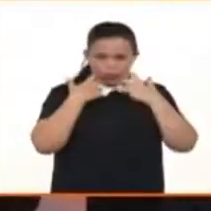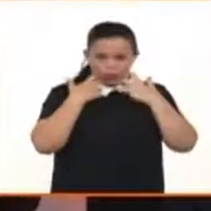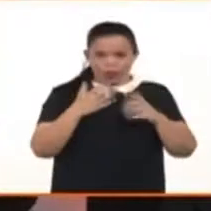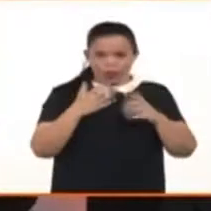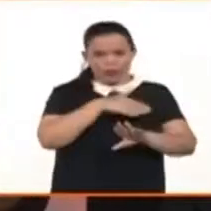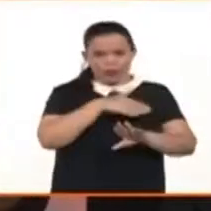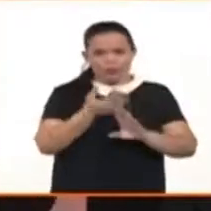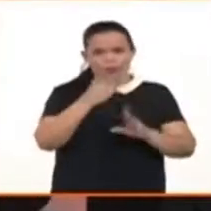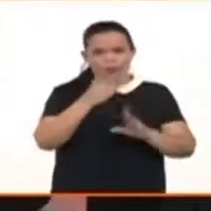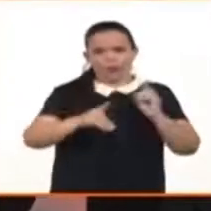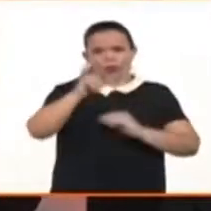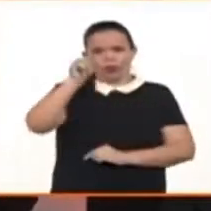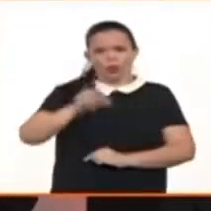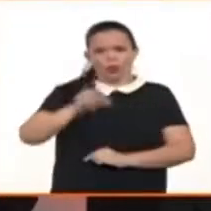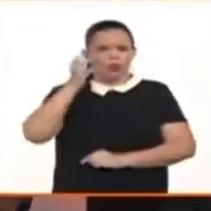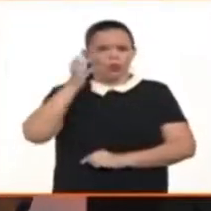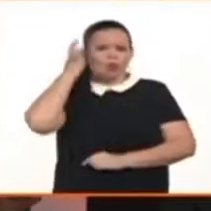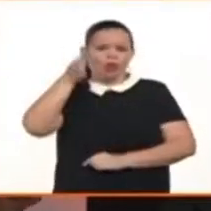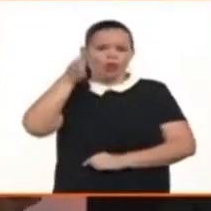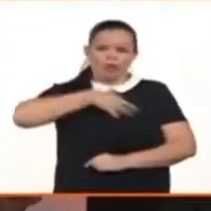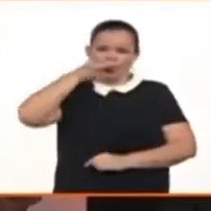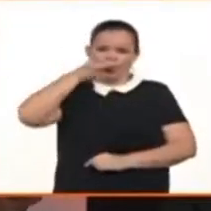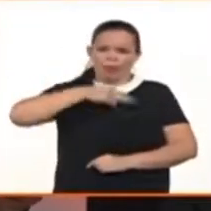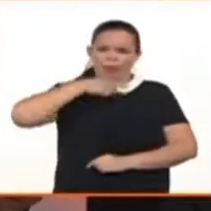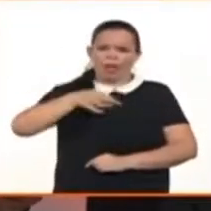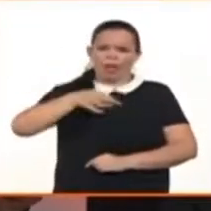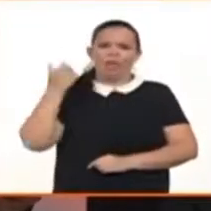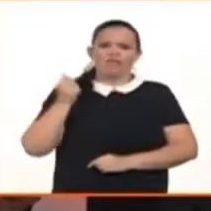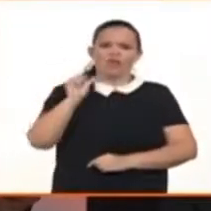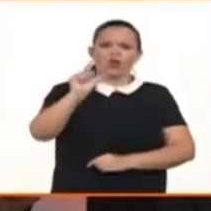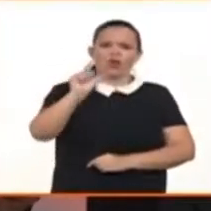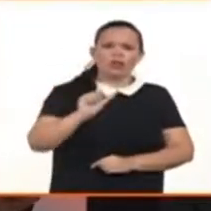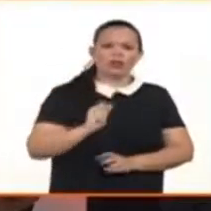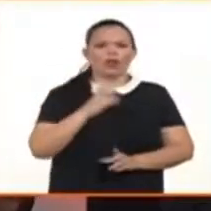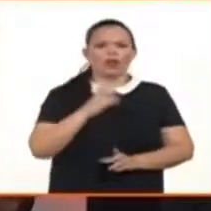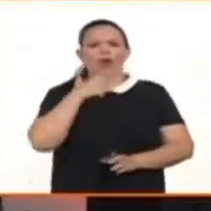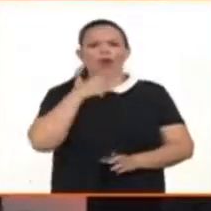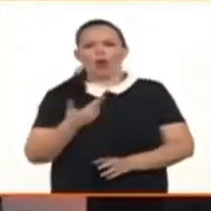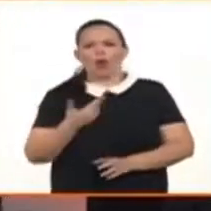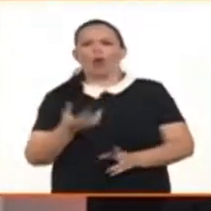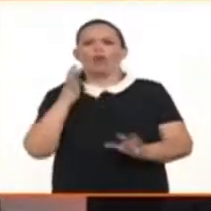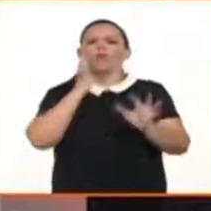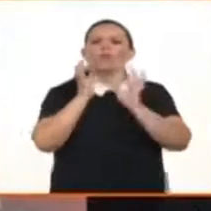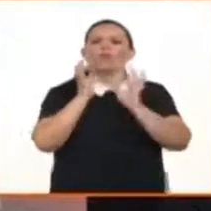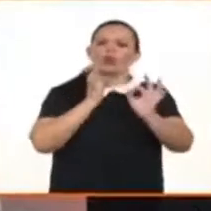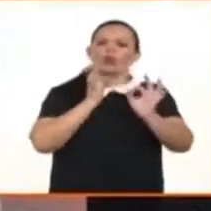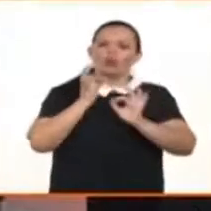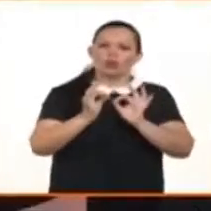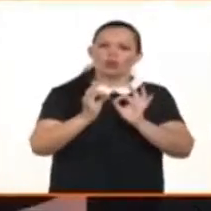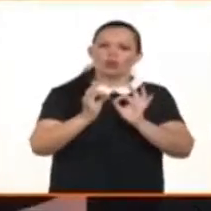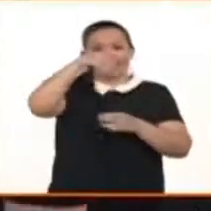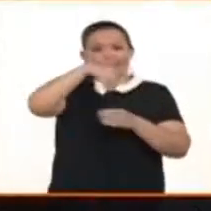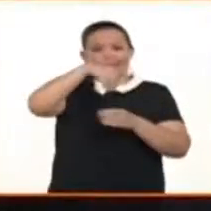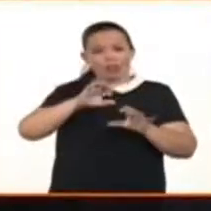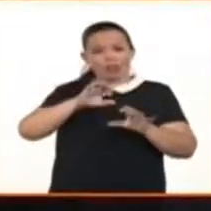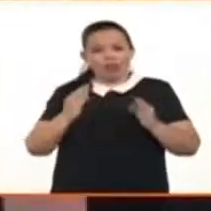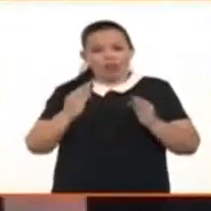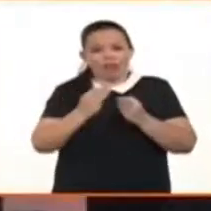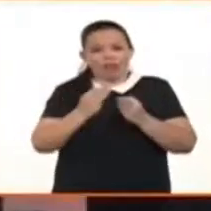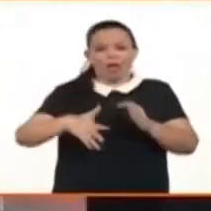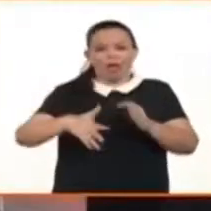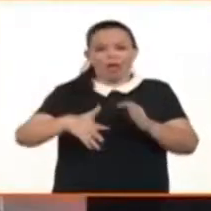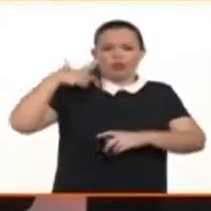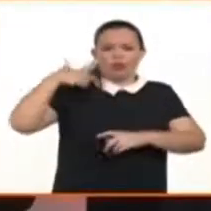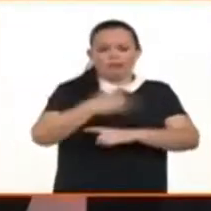Proveyer, que es el de la violencia, la protección frente a las situaciones de violencia familiar en sentido general, pero la violencia de